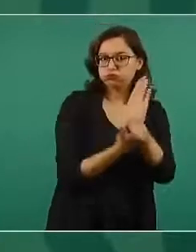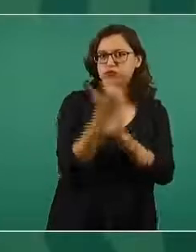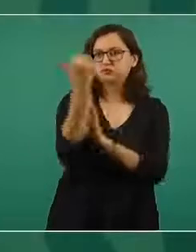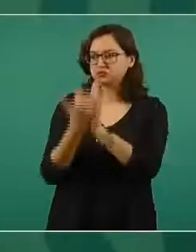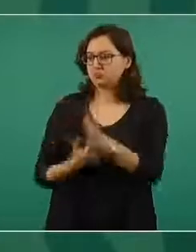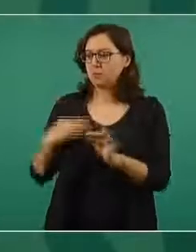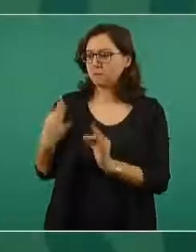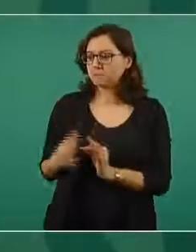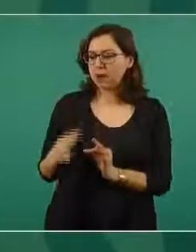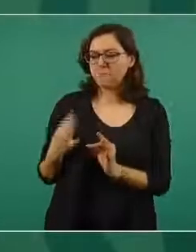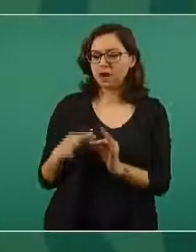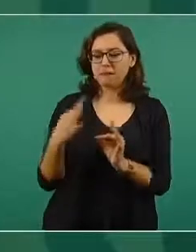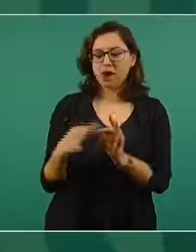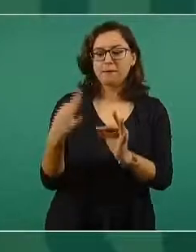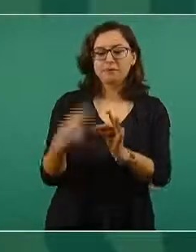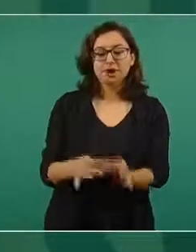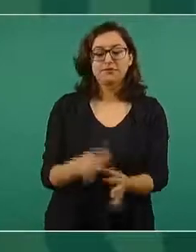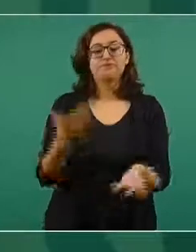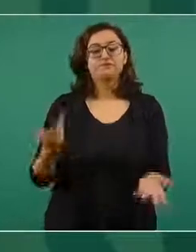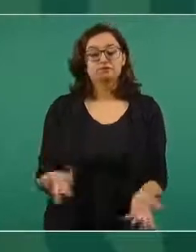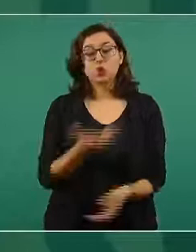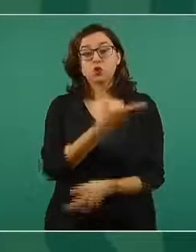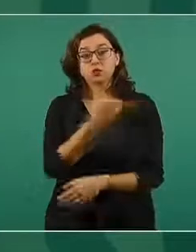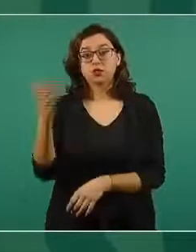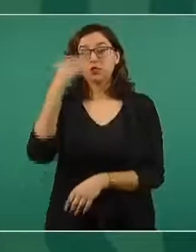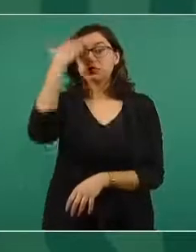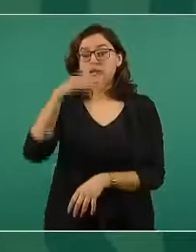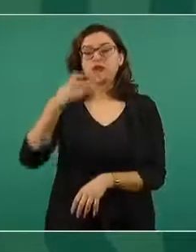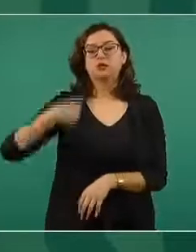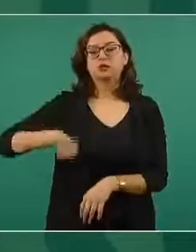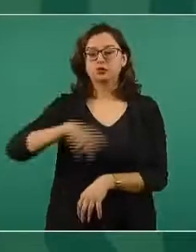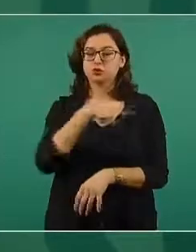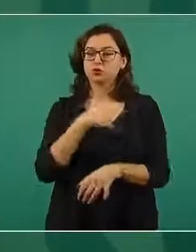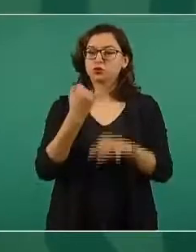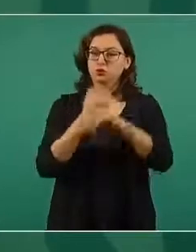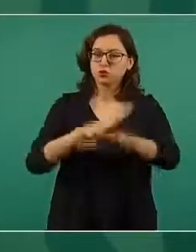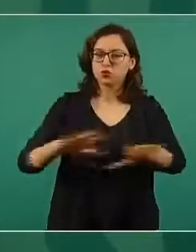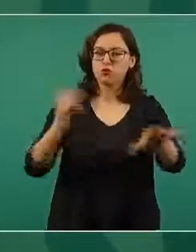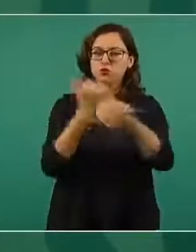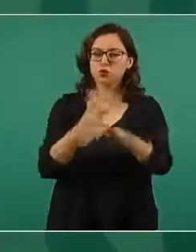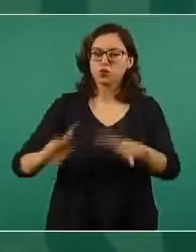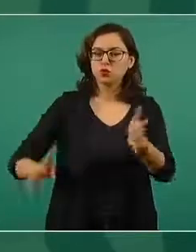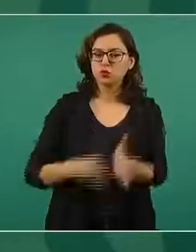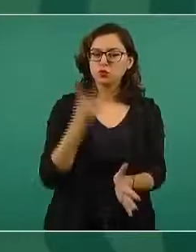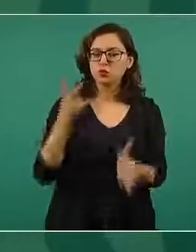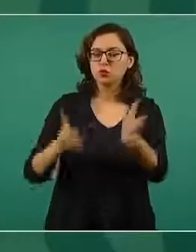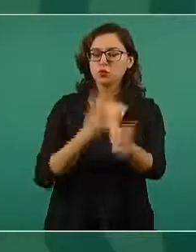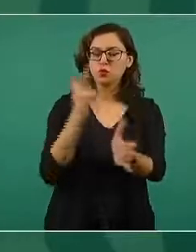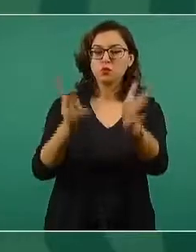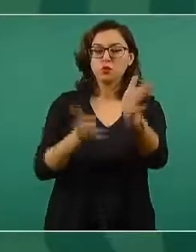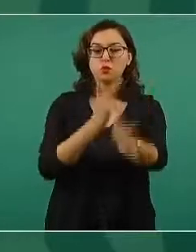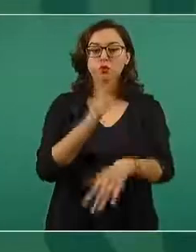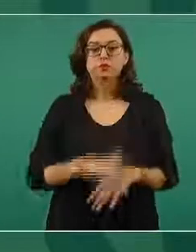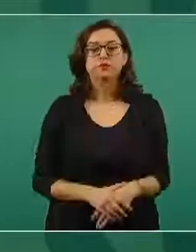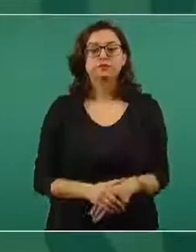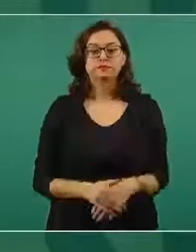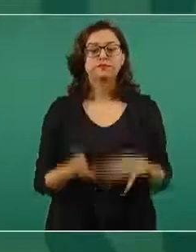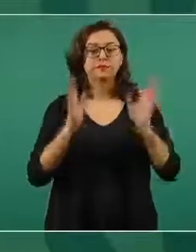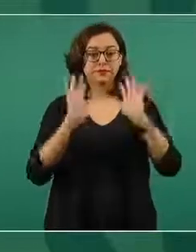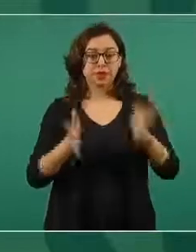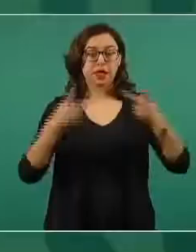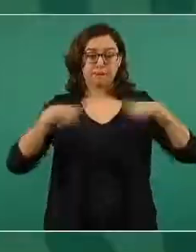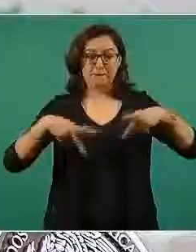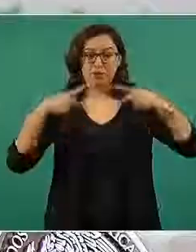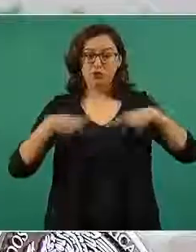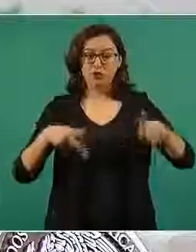comunicado en forma continua, se han vacunado a las personas más vulnerables, como son los trabajadores de la salud en la atención